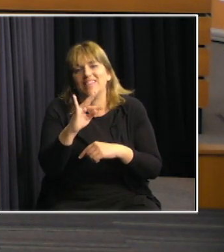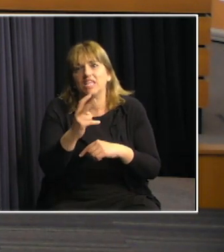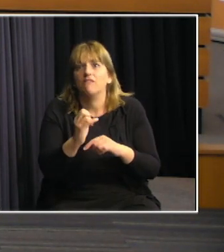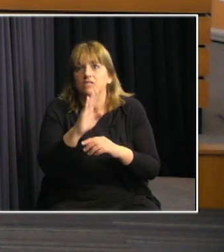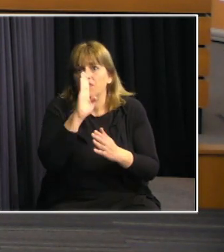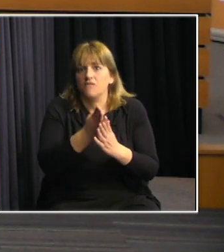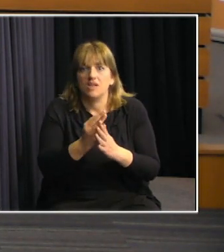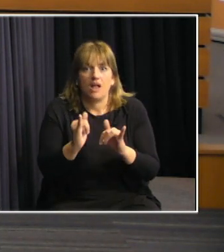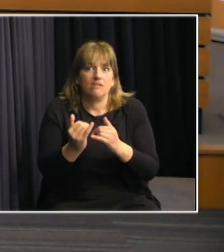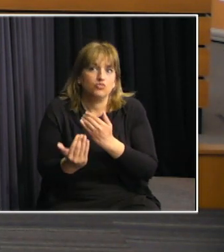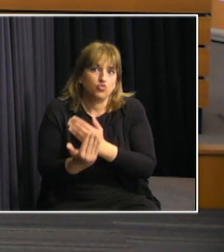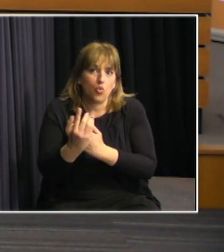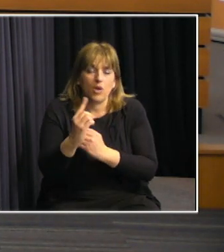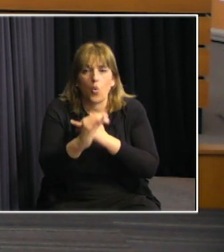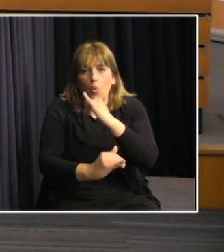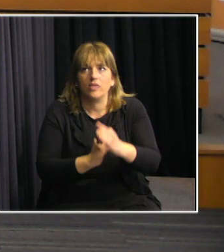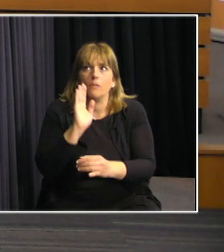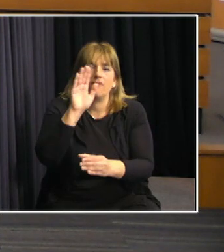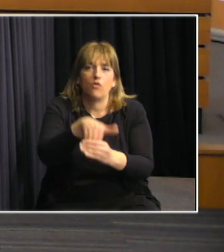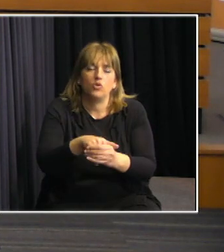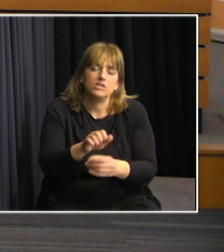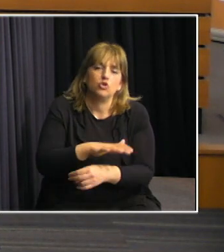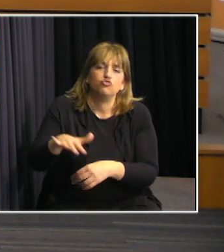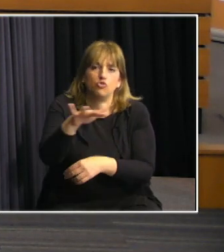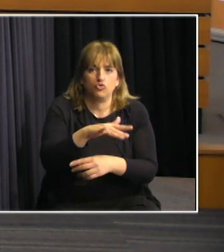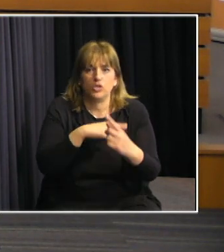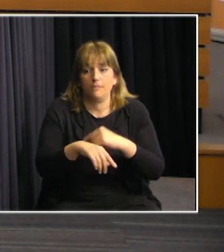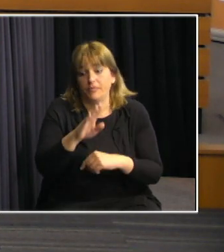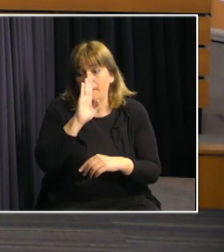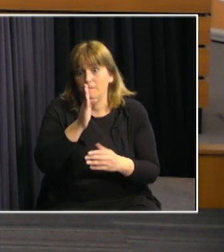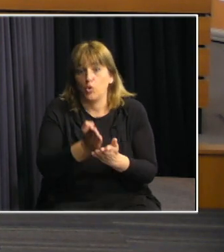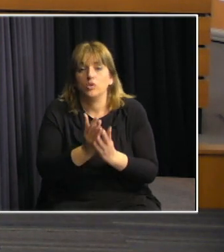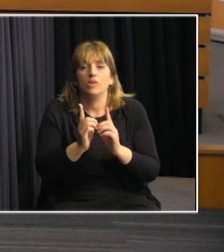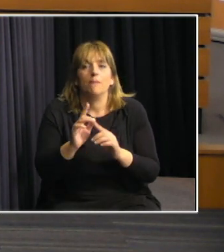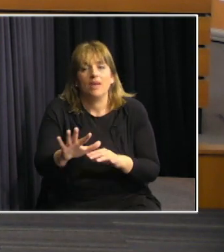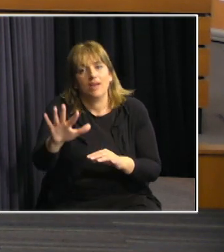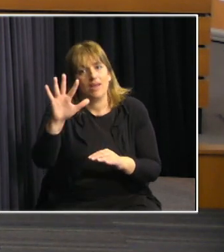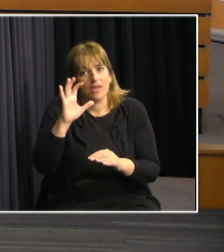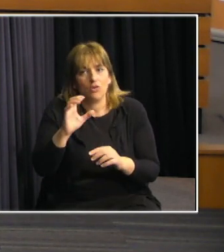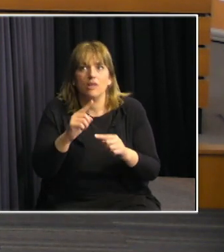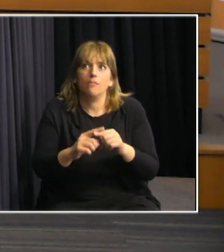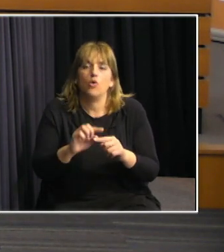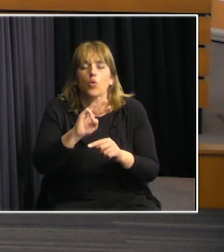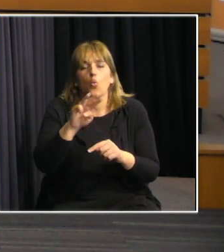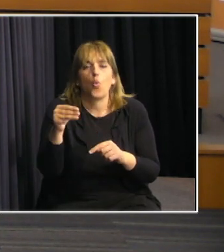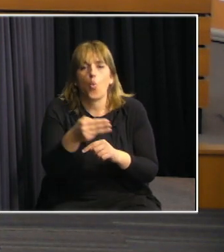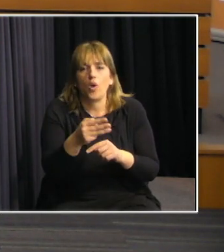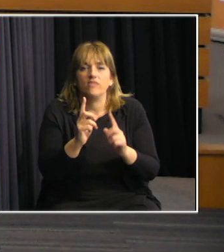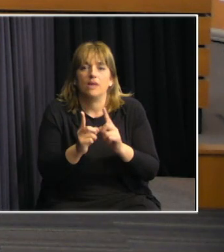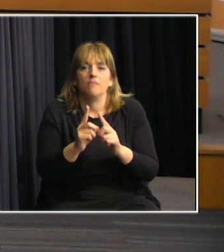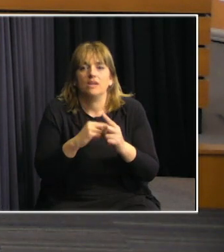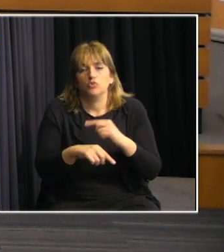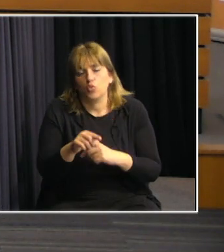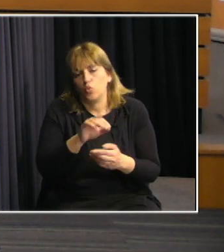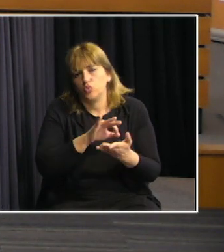cuentos finalistas del concurso para la votación popular. Y por último, les recordamos que a través de la web y de las